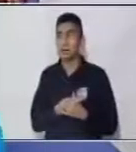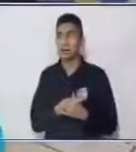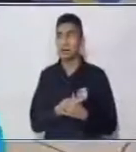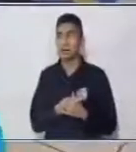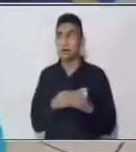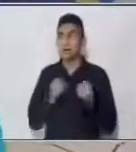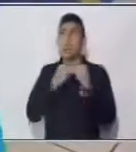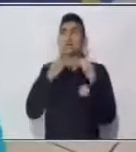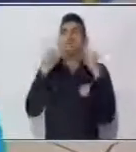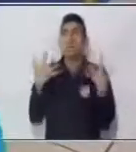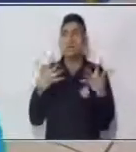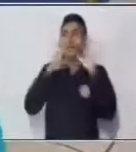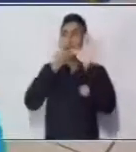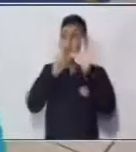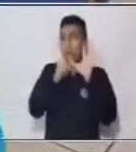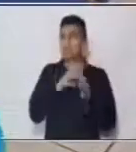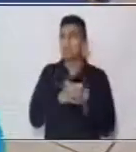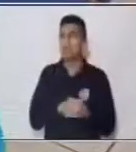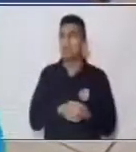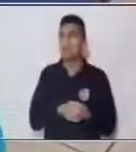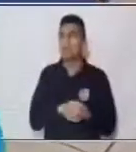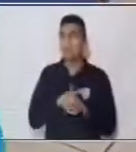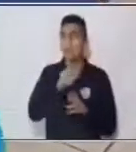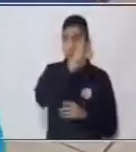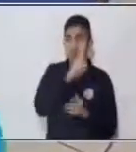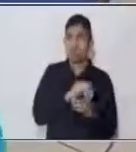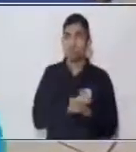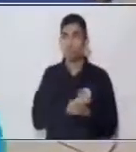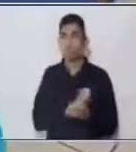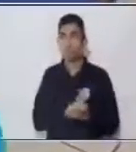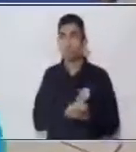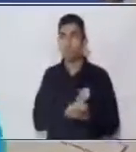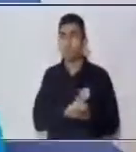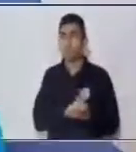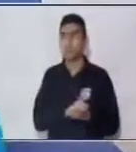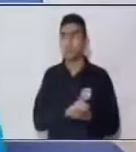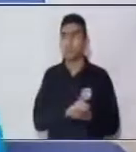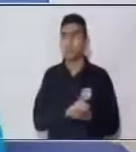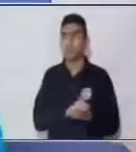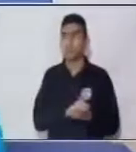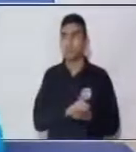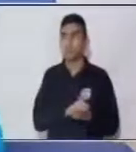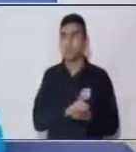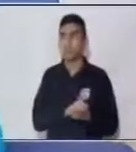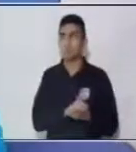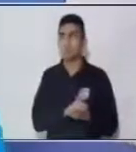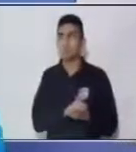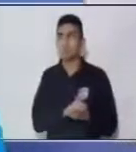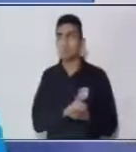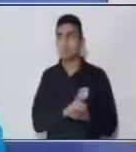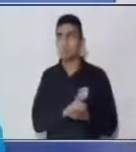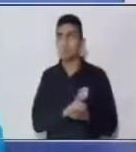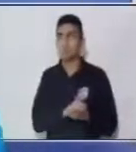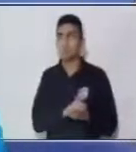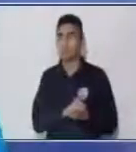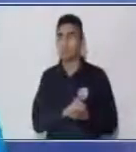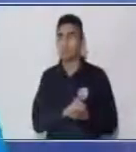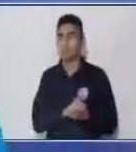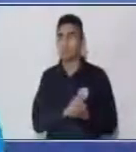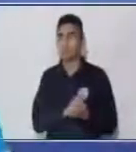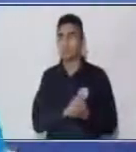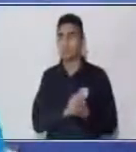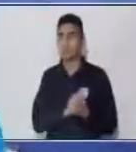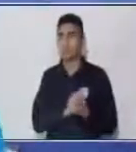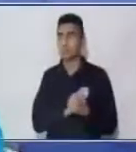Dice 6, entonces vamos a ver. 1, 2, 3, 4, 5, 6,